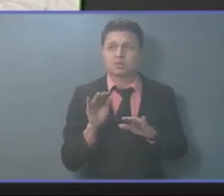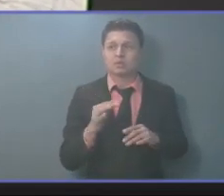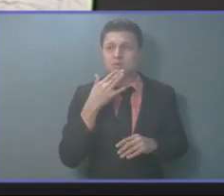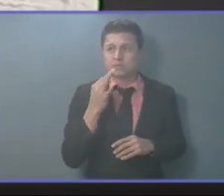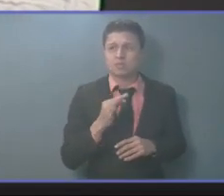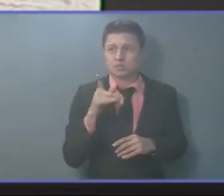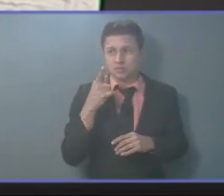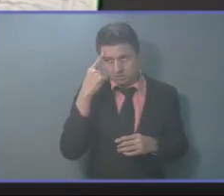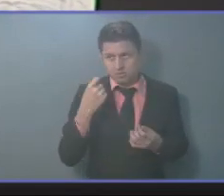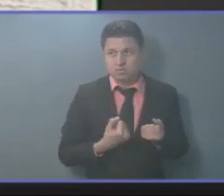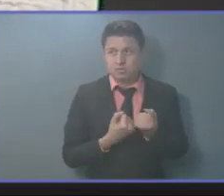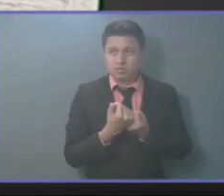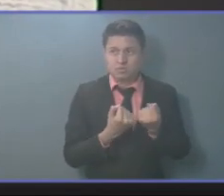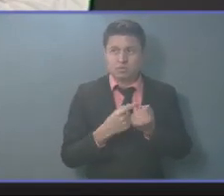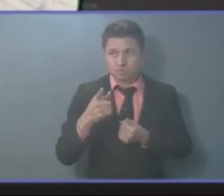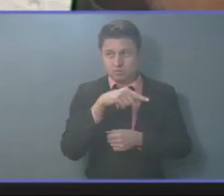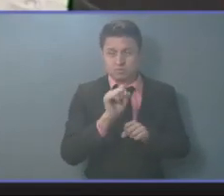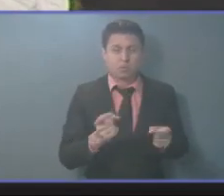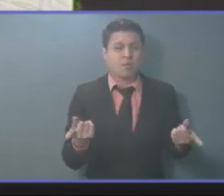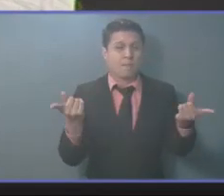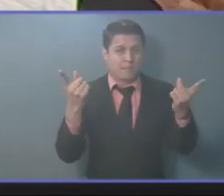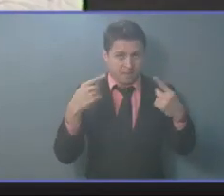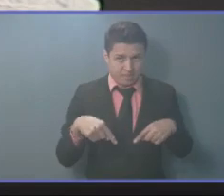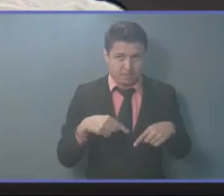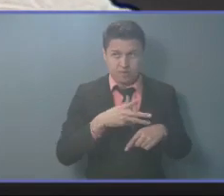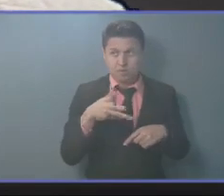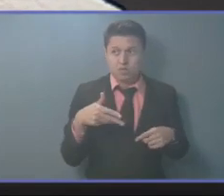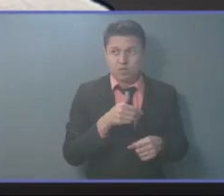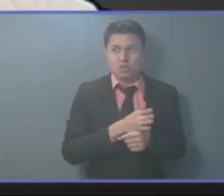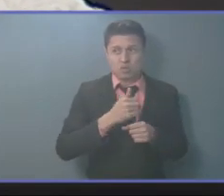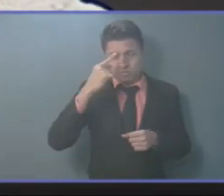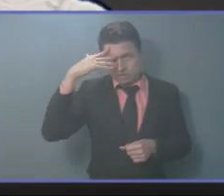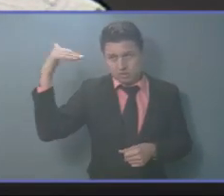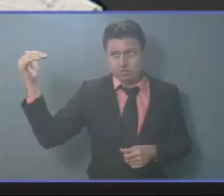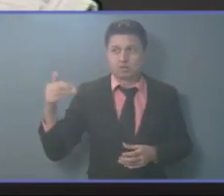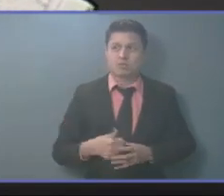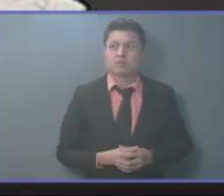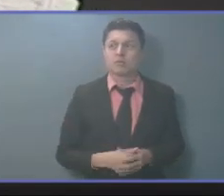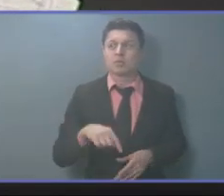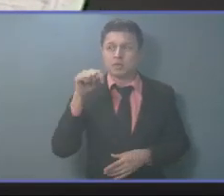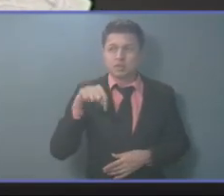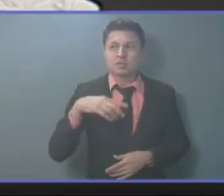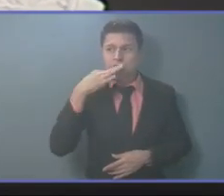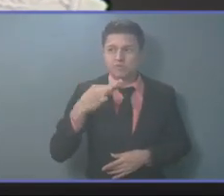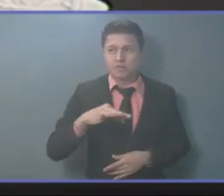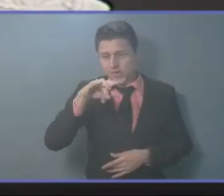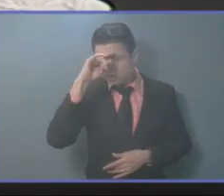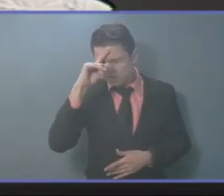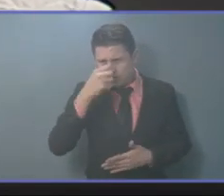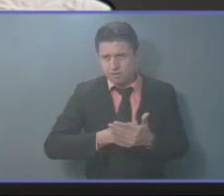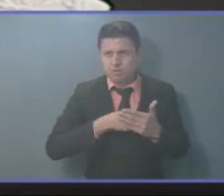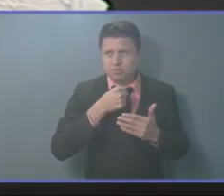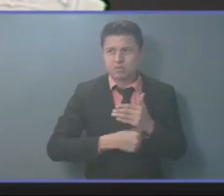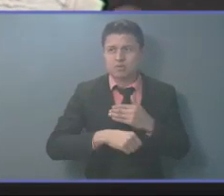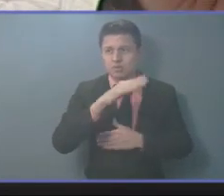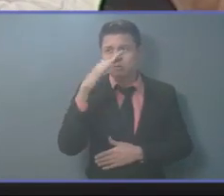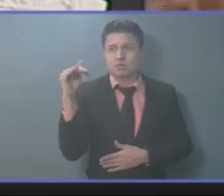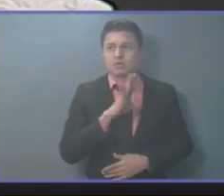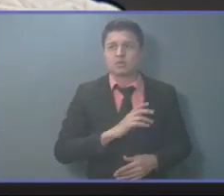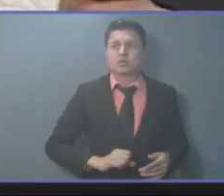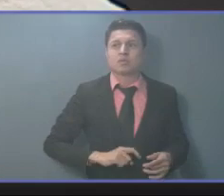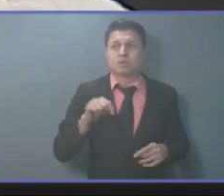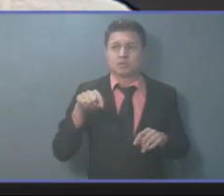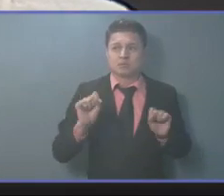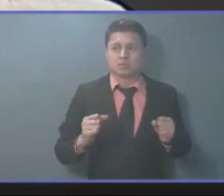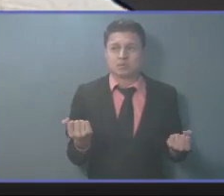Agradecerles que se hayan hecho presente de todas las fracciones. Esto es hacer patria, colegas. Esto es